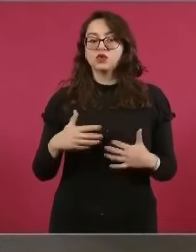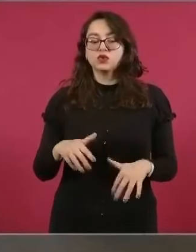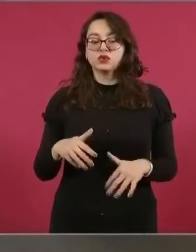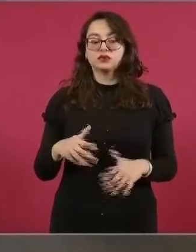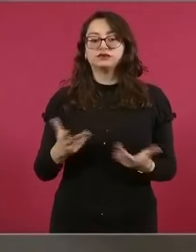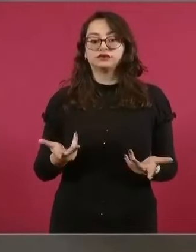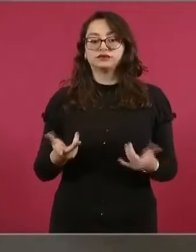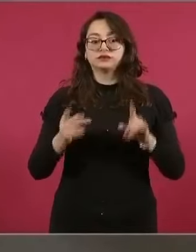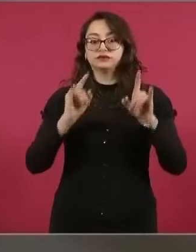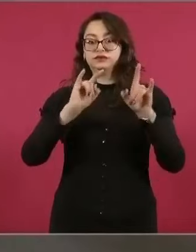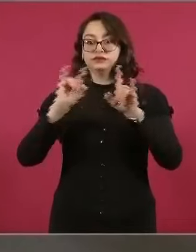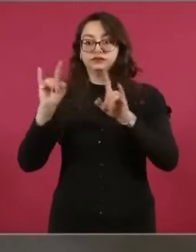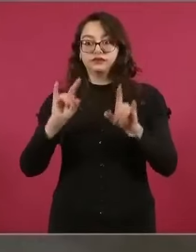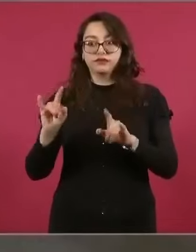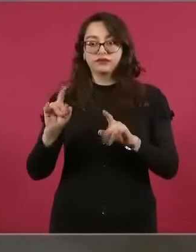votan.